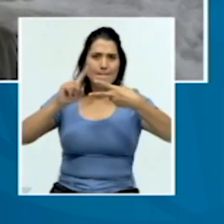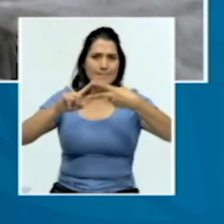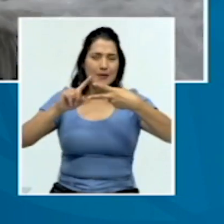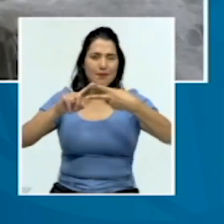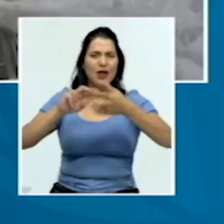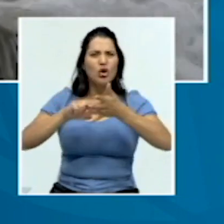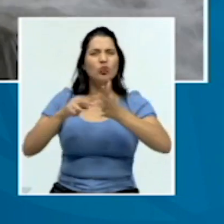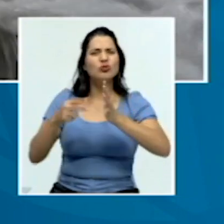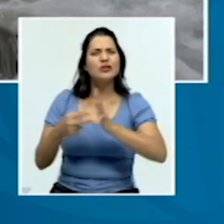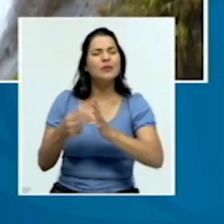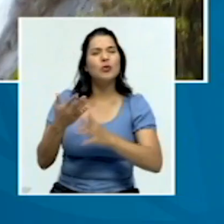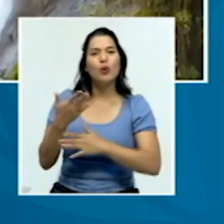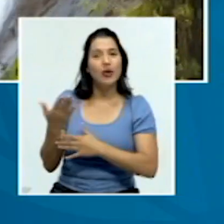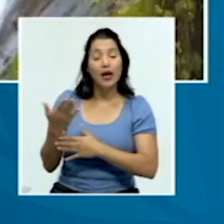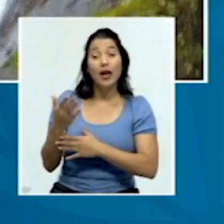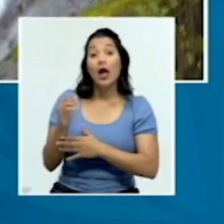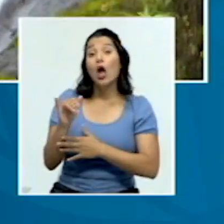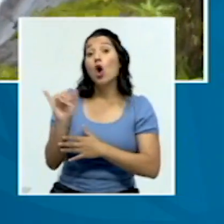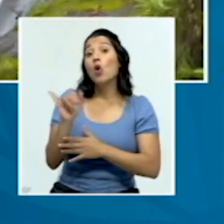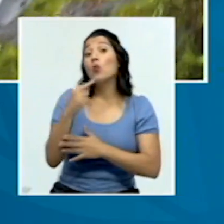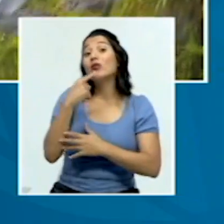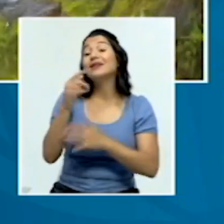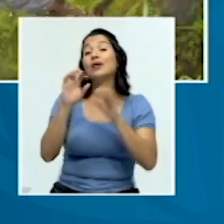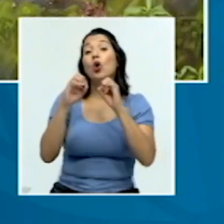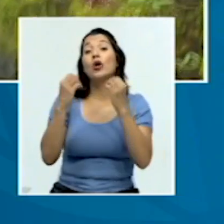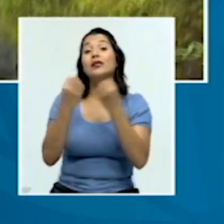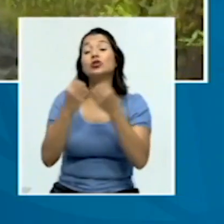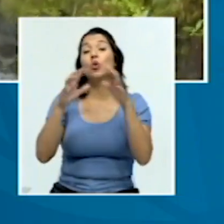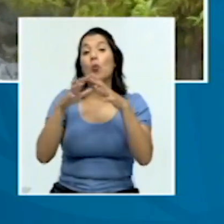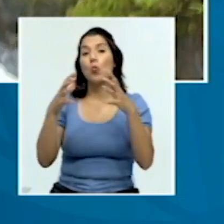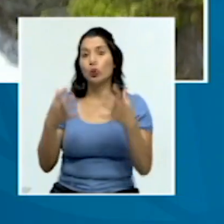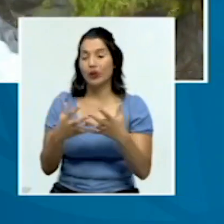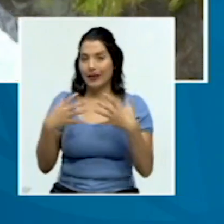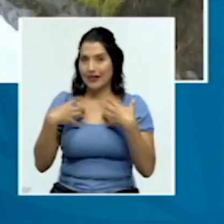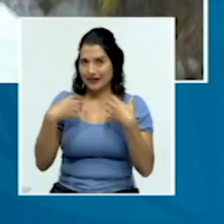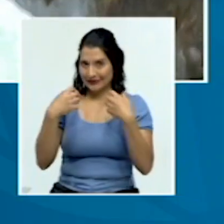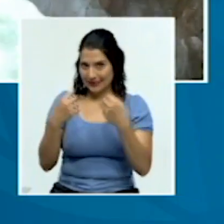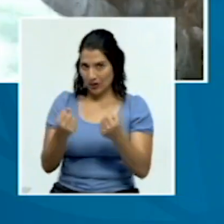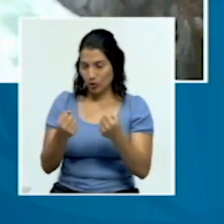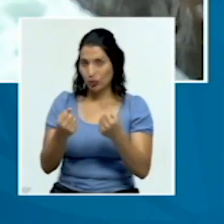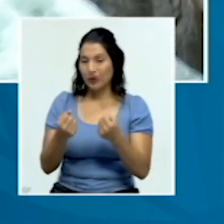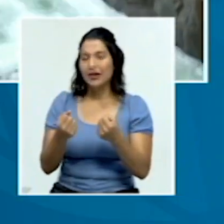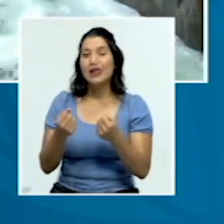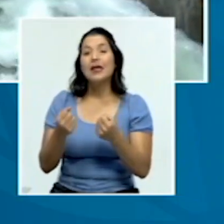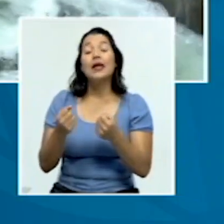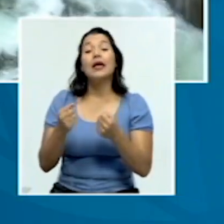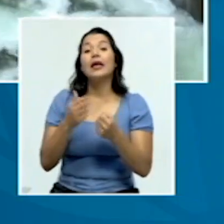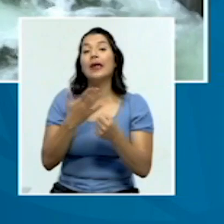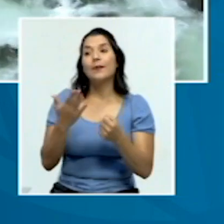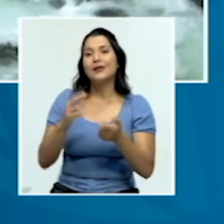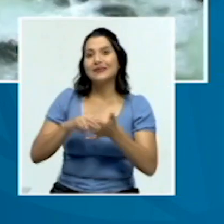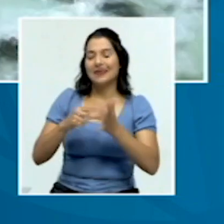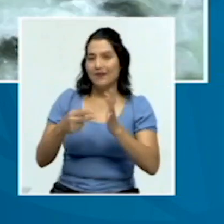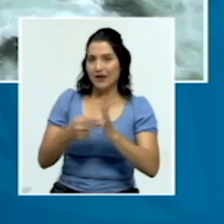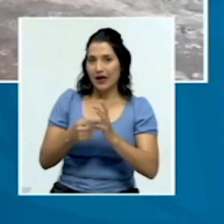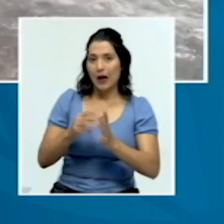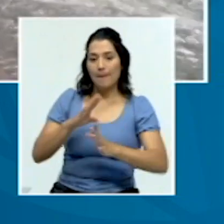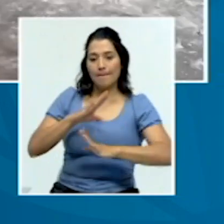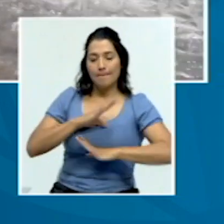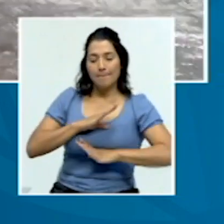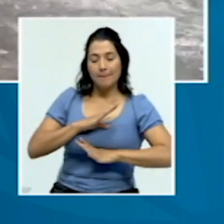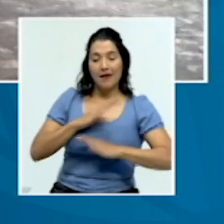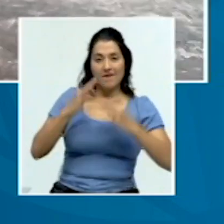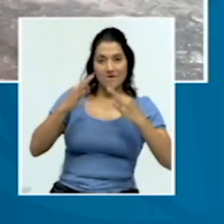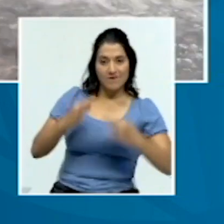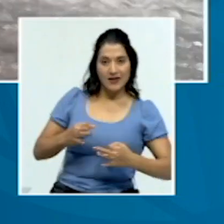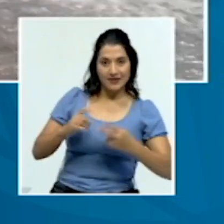es la definición que nos da la Organización Mundial de la Salud, en donde nosotros vemos que es un bienestar tanto físico, psicológico